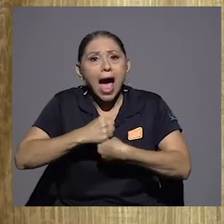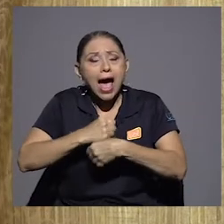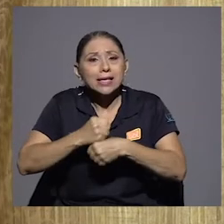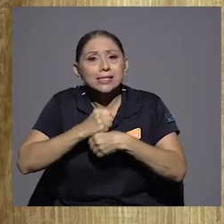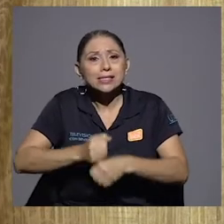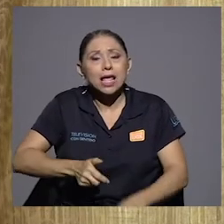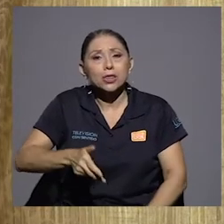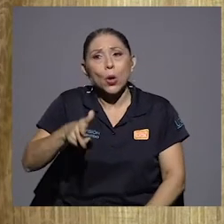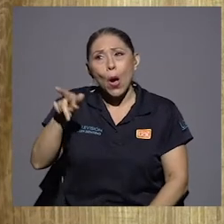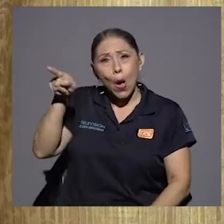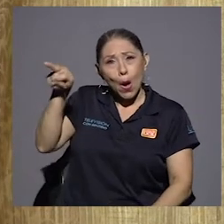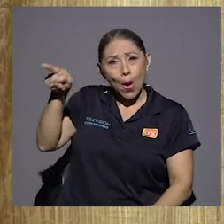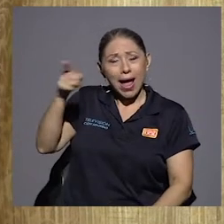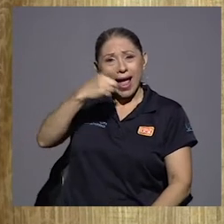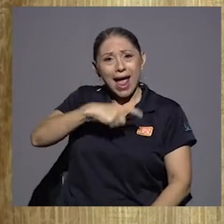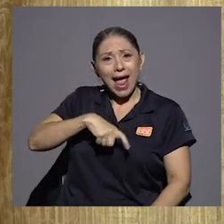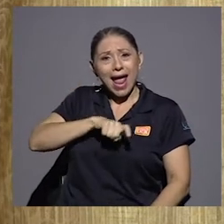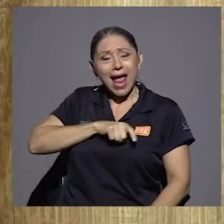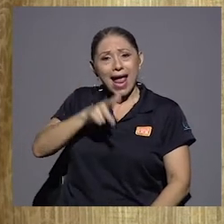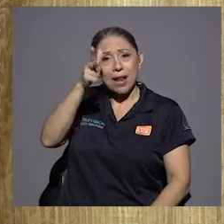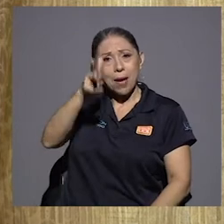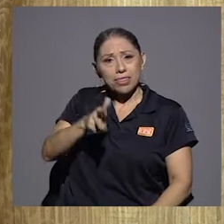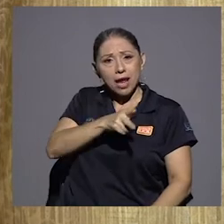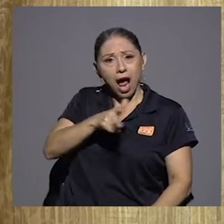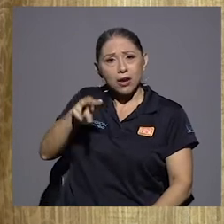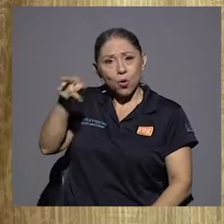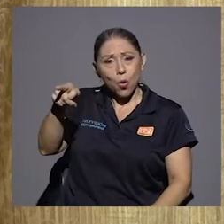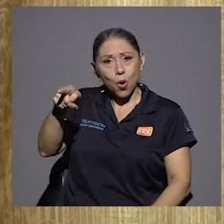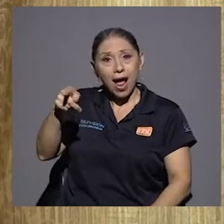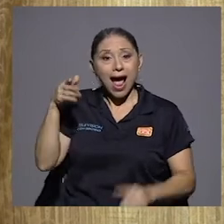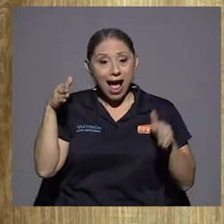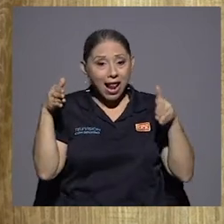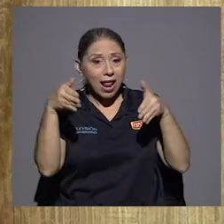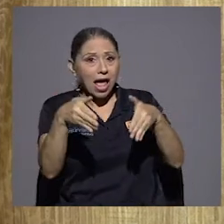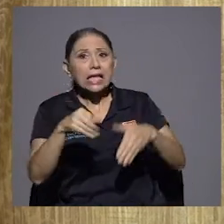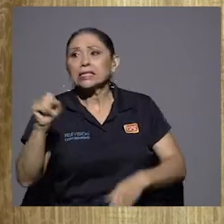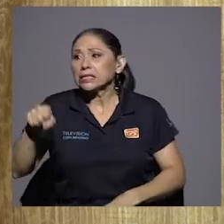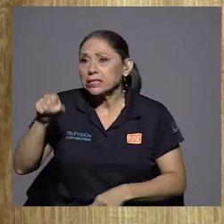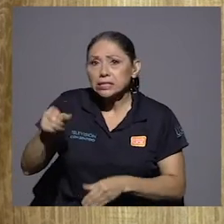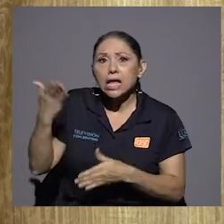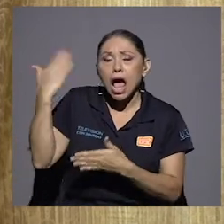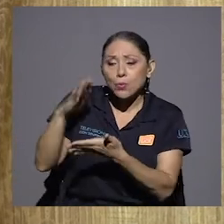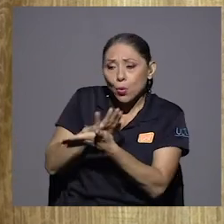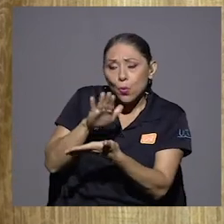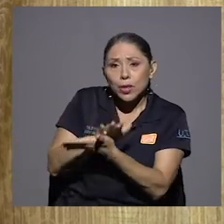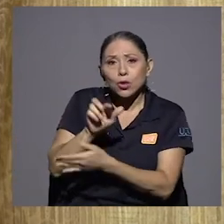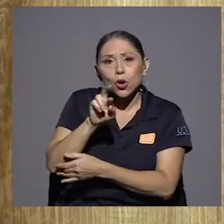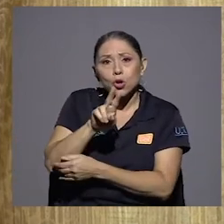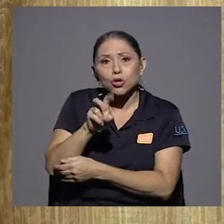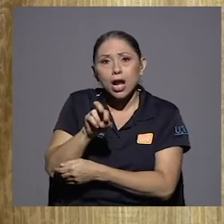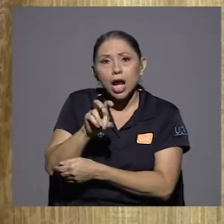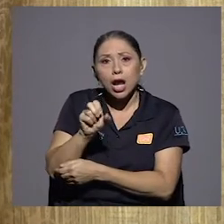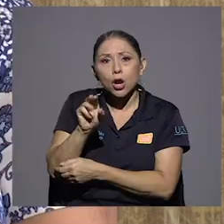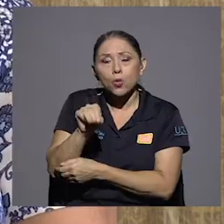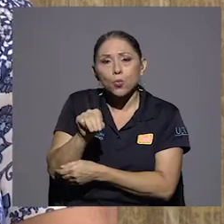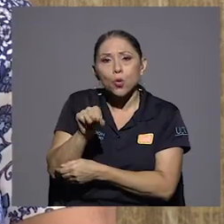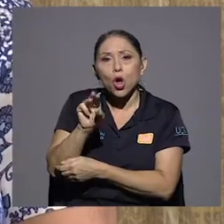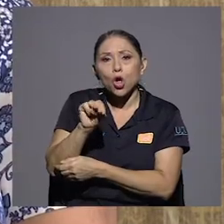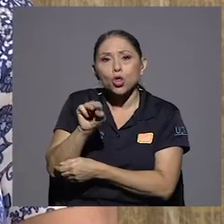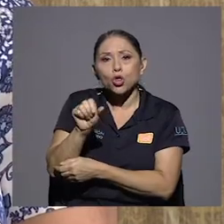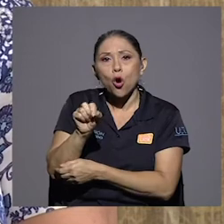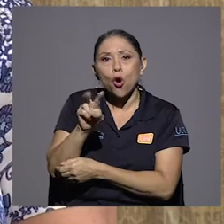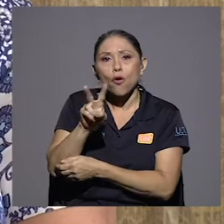obrera, le llamaban ellos. Sí, él tuvo ahí su acercamiento, pero era un obaro en aquel momento. Sí, Y con el Cardenal Mercier, que